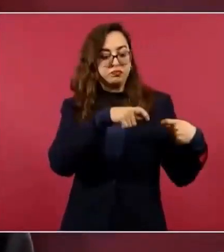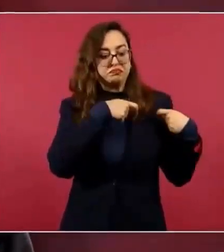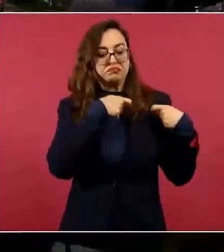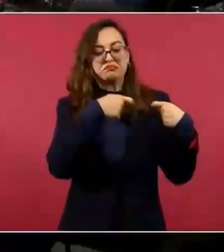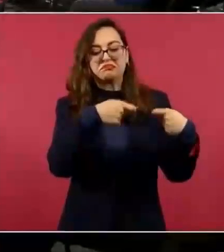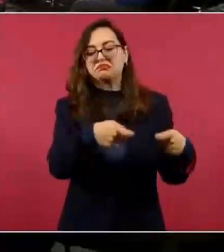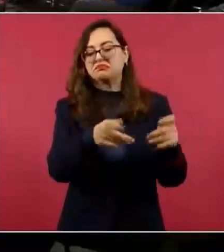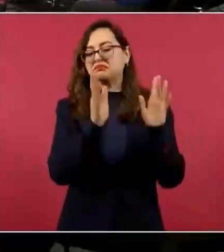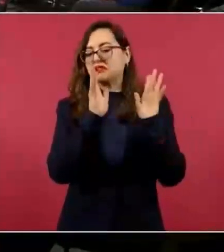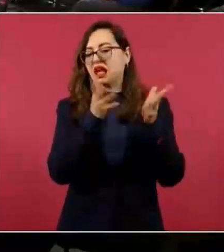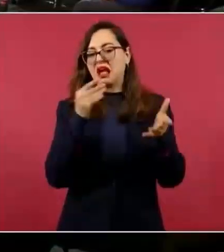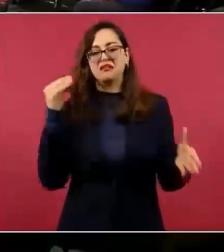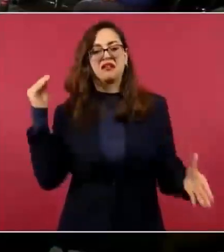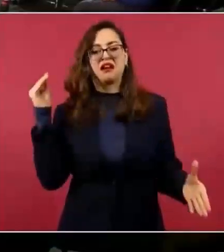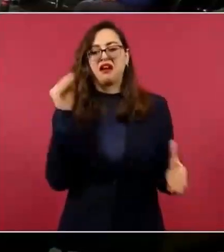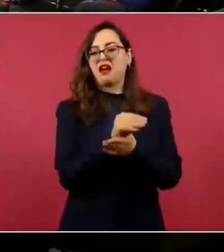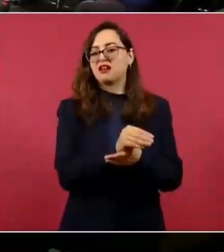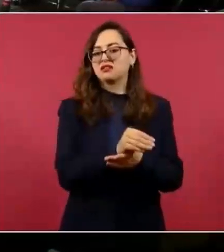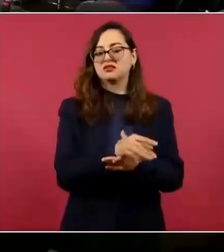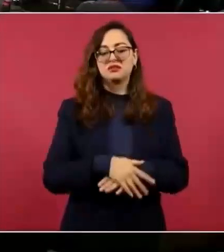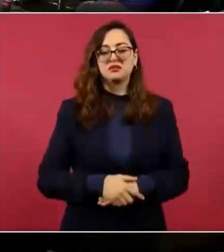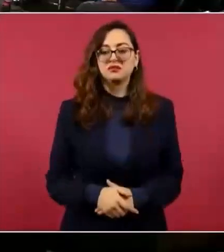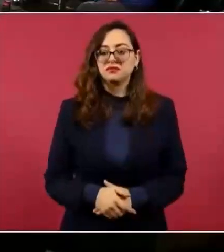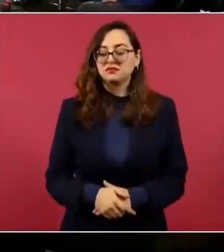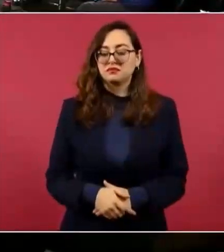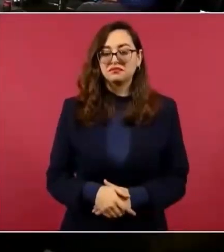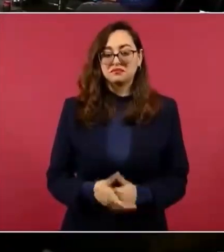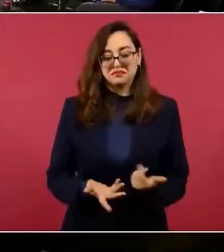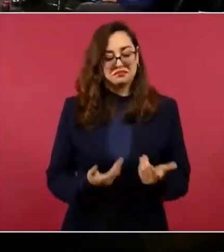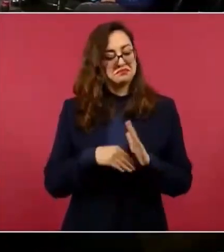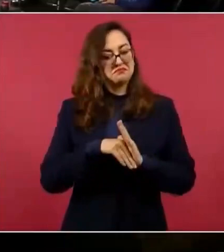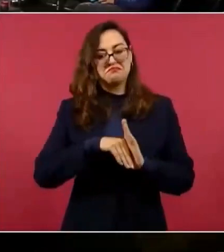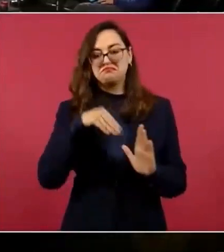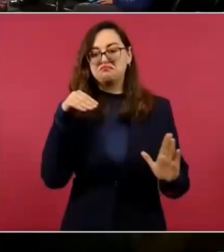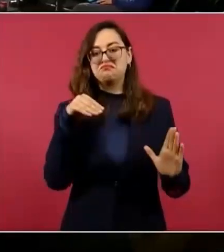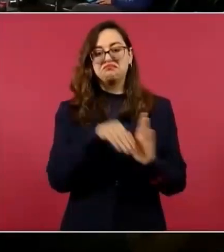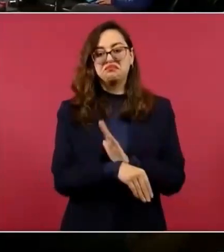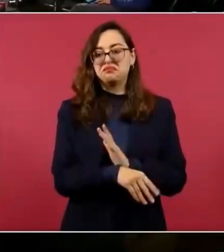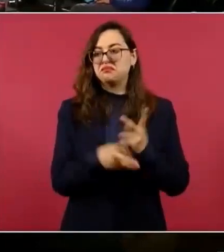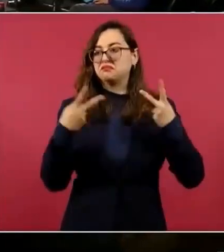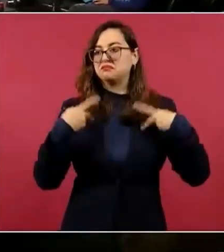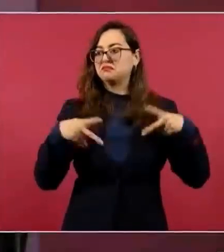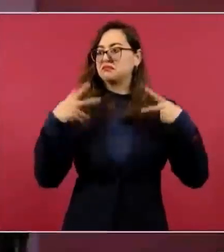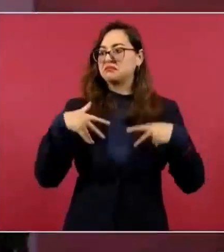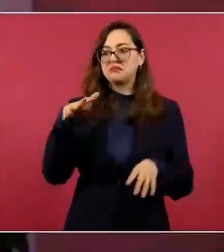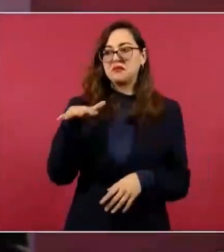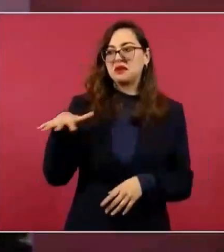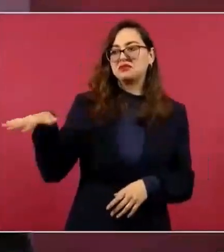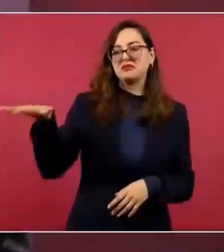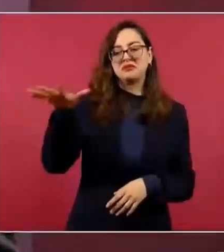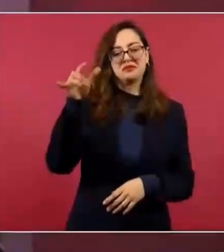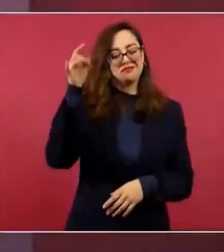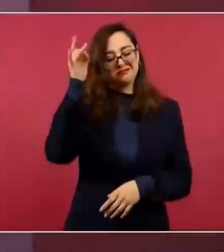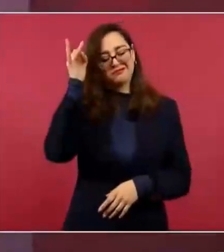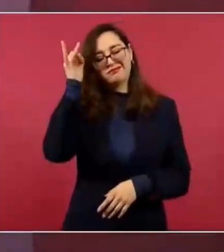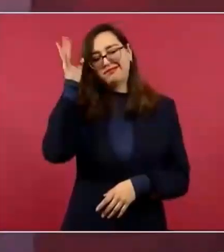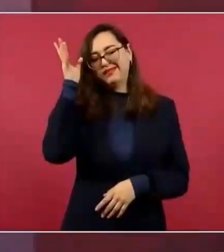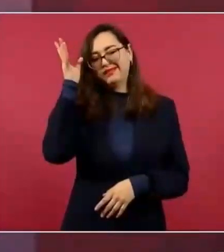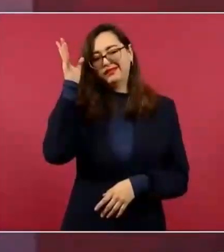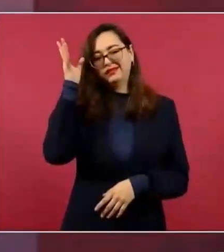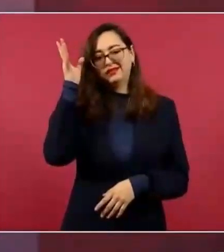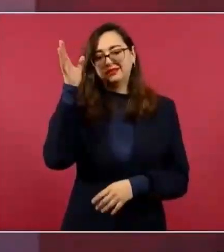porque están metidos